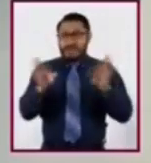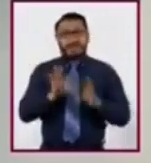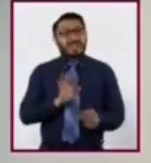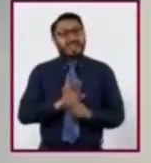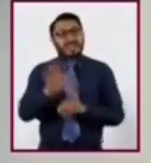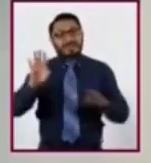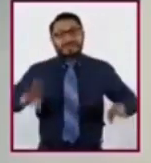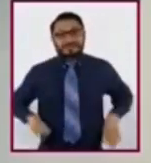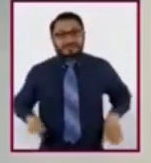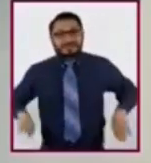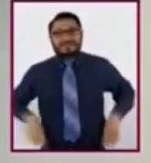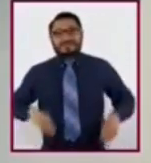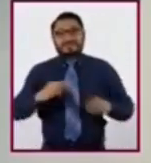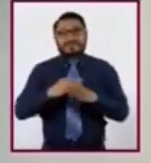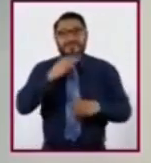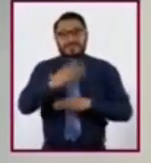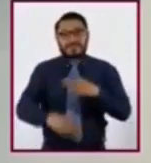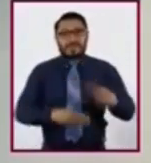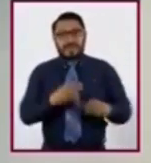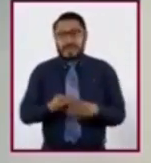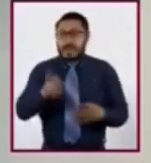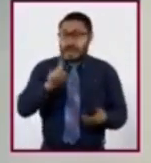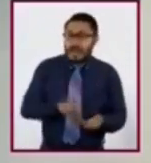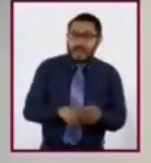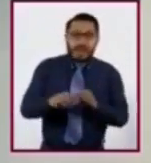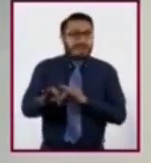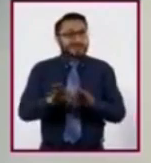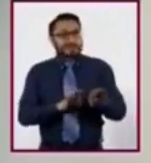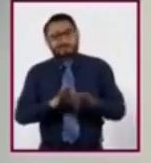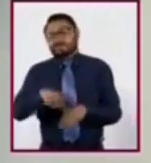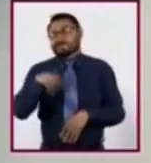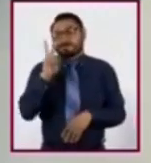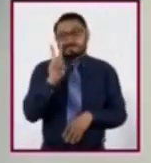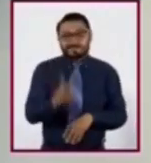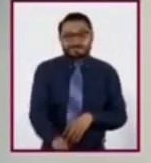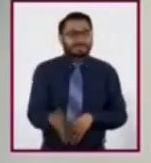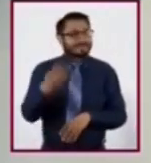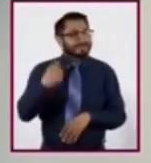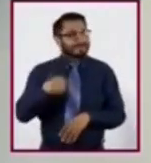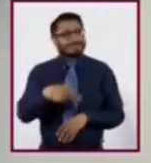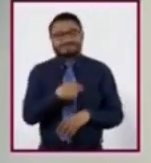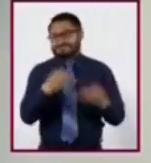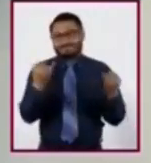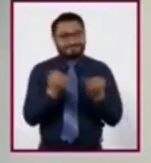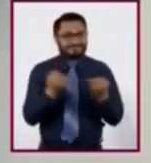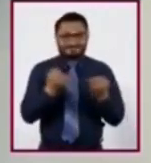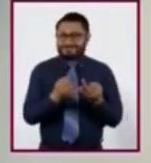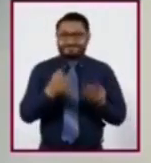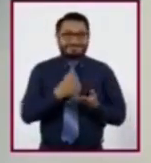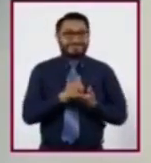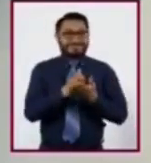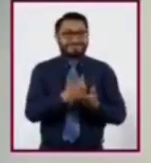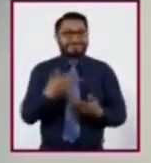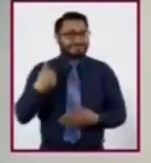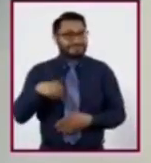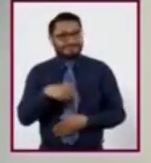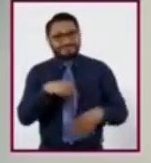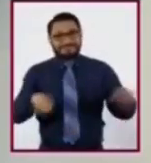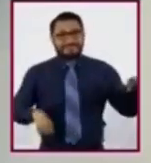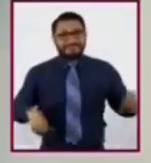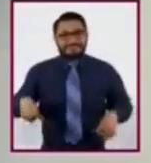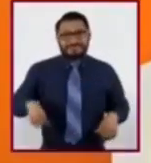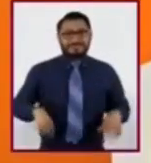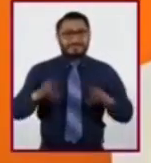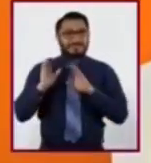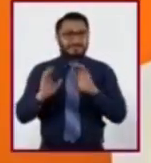nuestro planeta hace un enorme trabajo en su formación, nosotros también contribuiremos con nuestras acciones en su